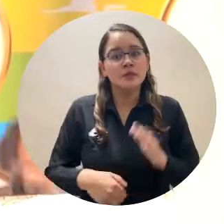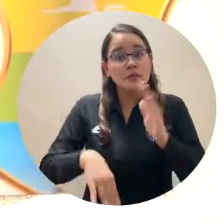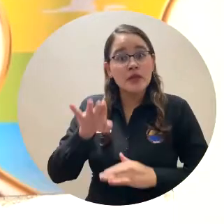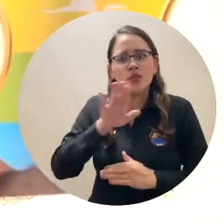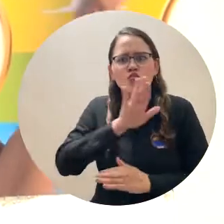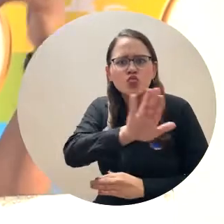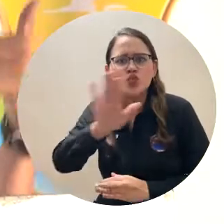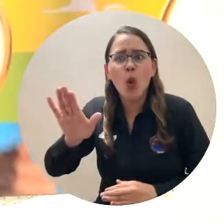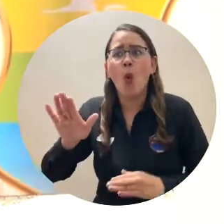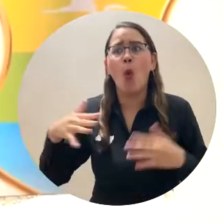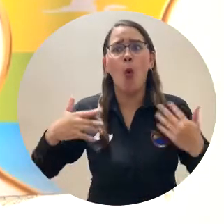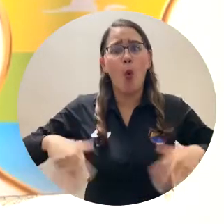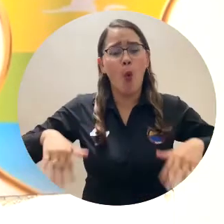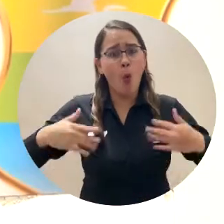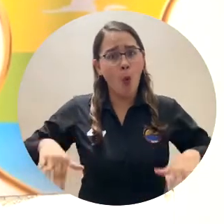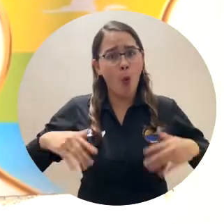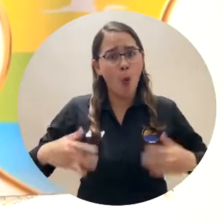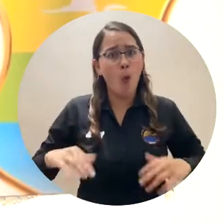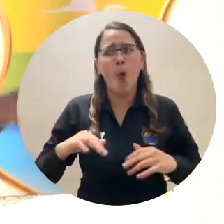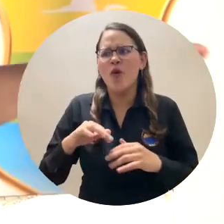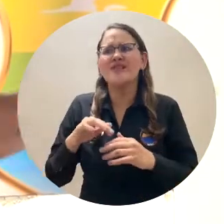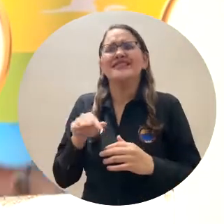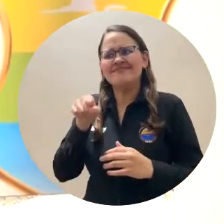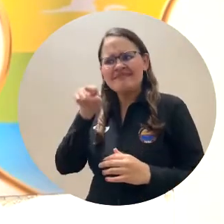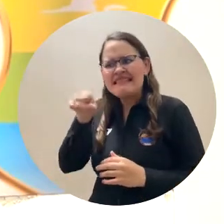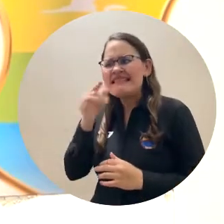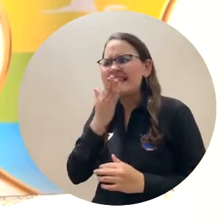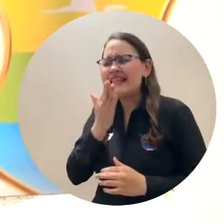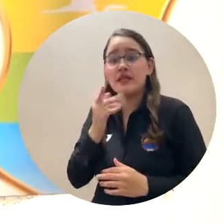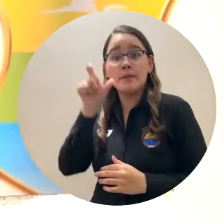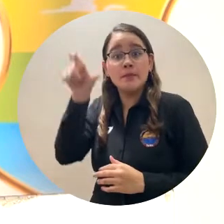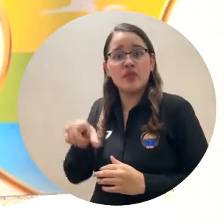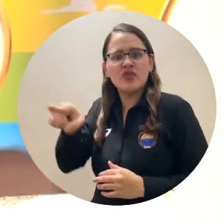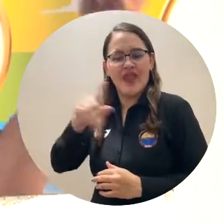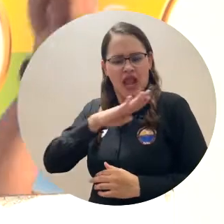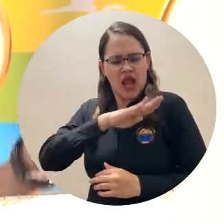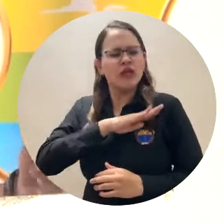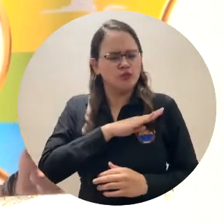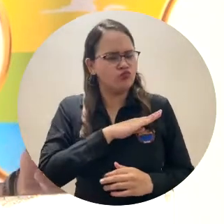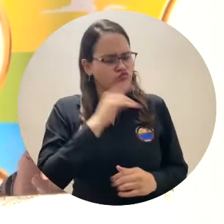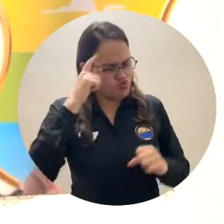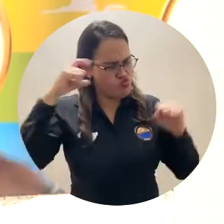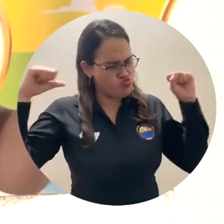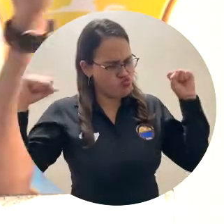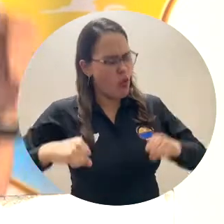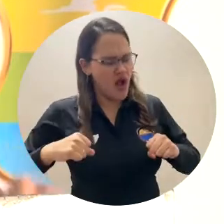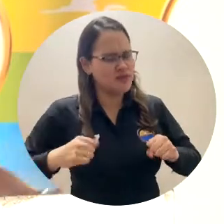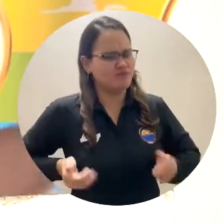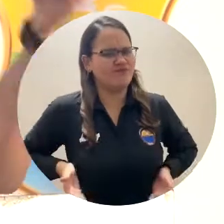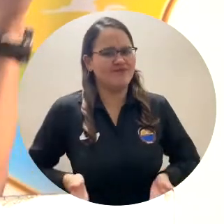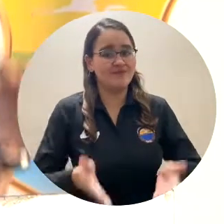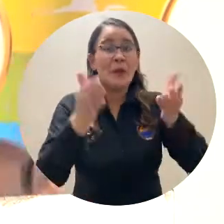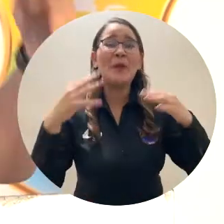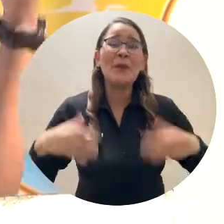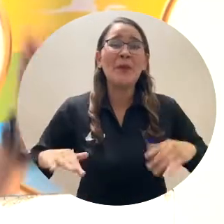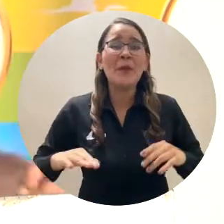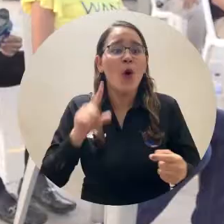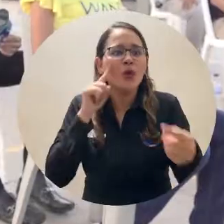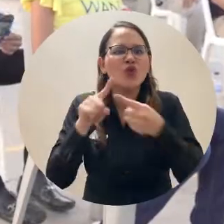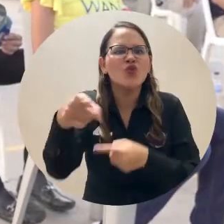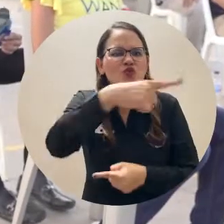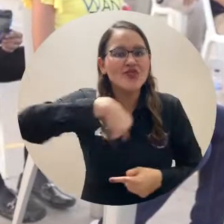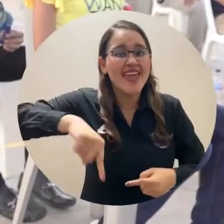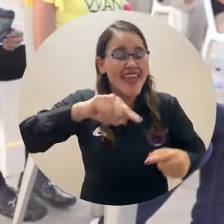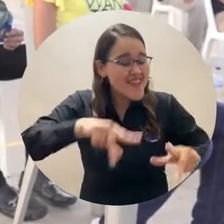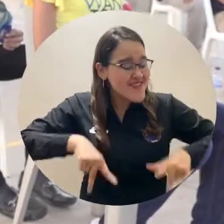La posibilidad que ustedes tienen y que le está dando hoy al alcalde de creer en ustedes, de darles la oportunidad de transformar